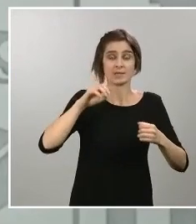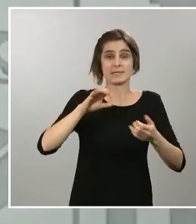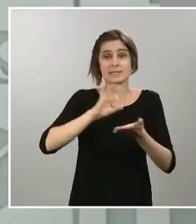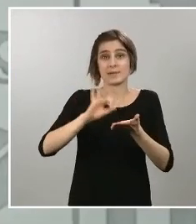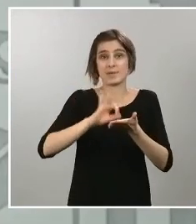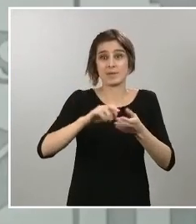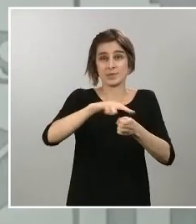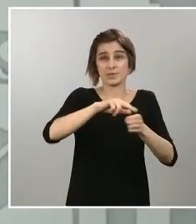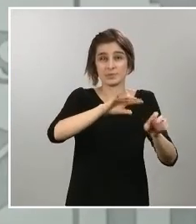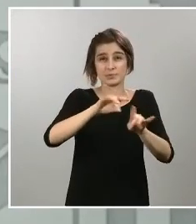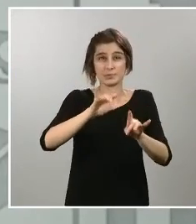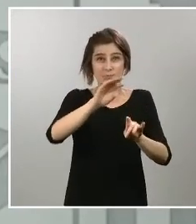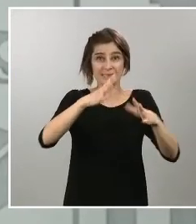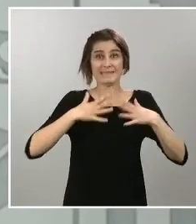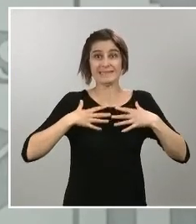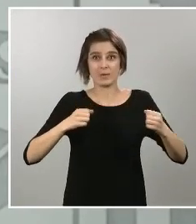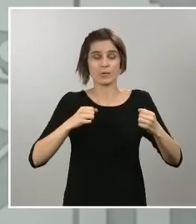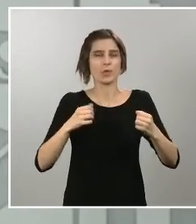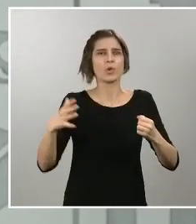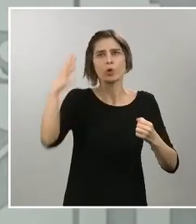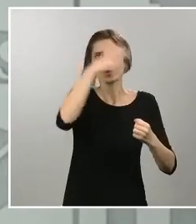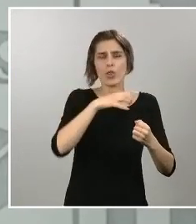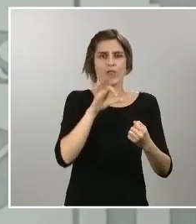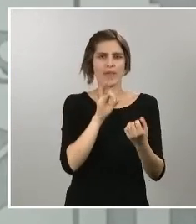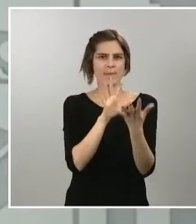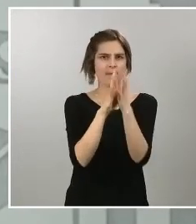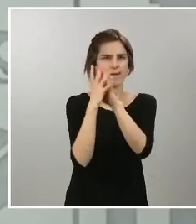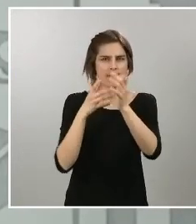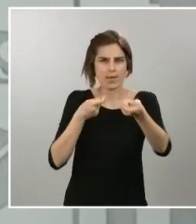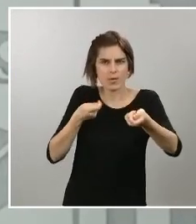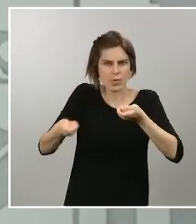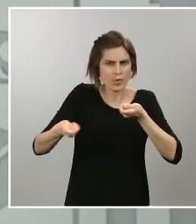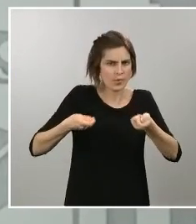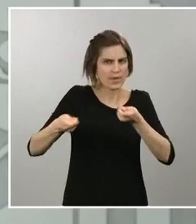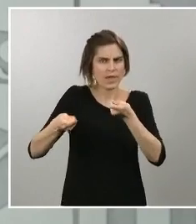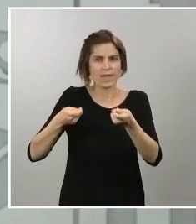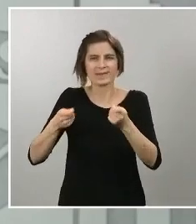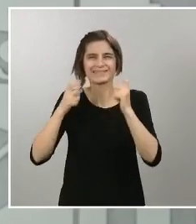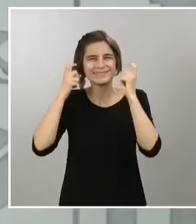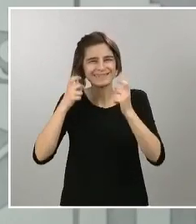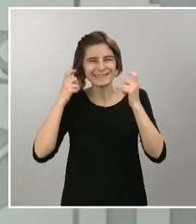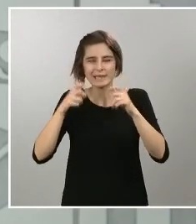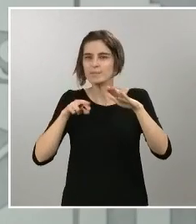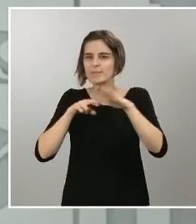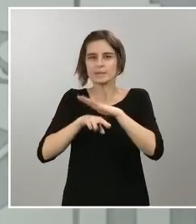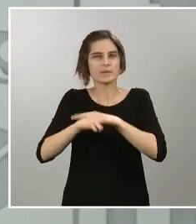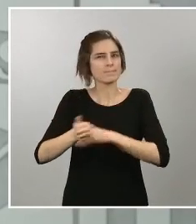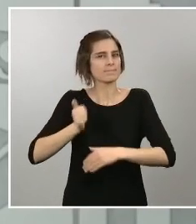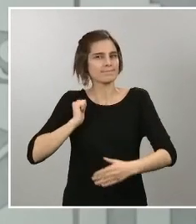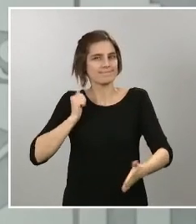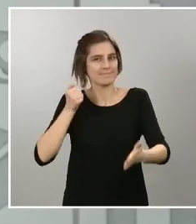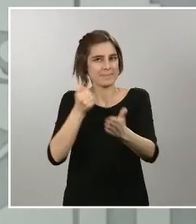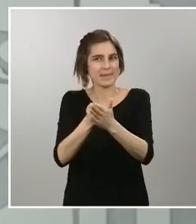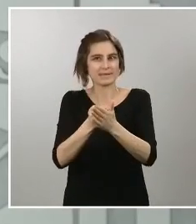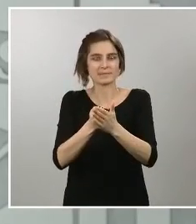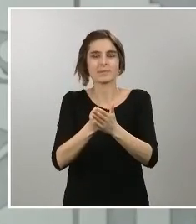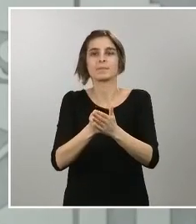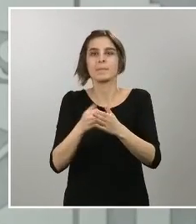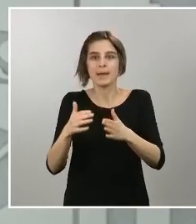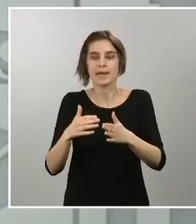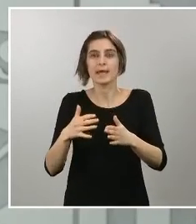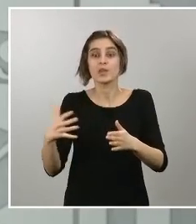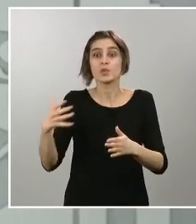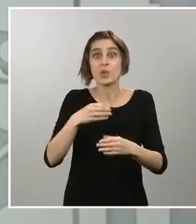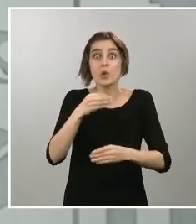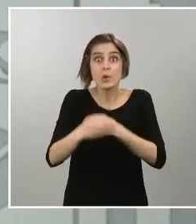coordinada, maximizando todos los esfuerzos posibles para que cada actuación alcance el máximo de su eficacia.